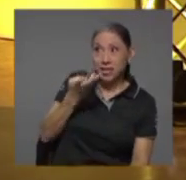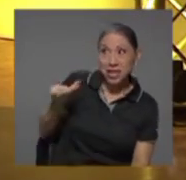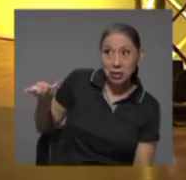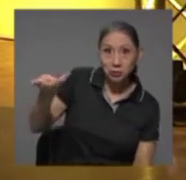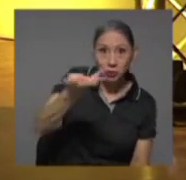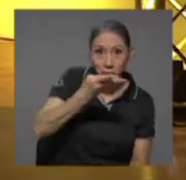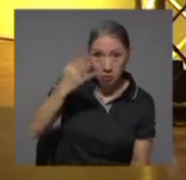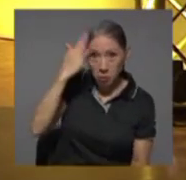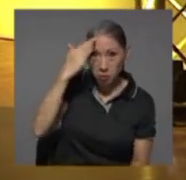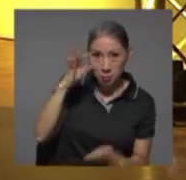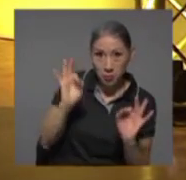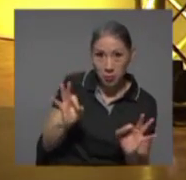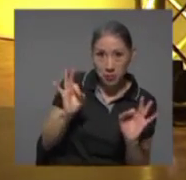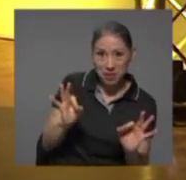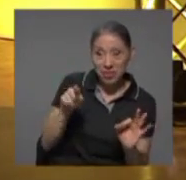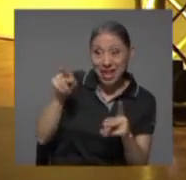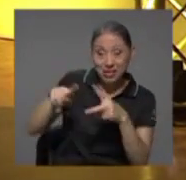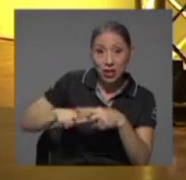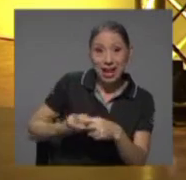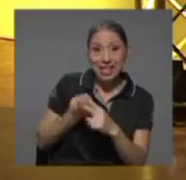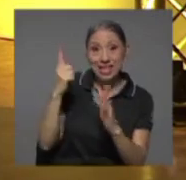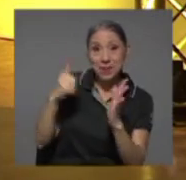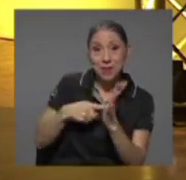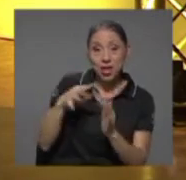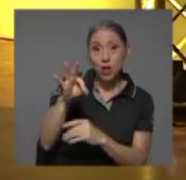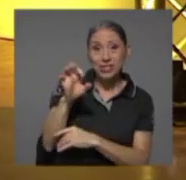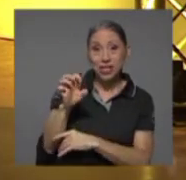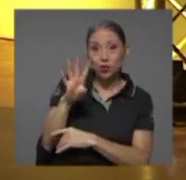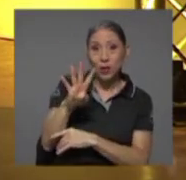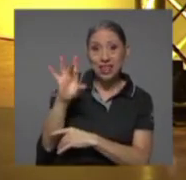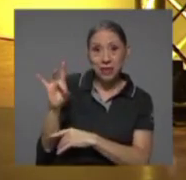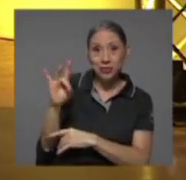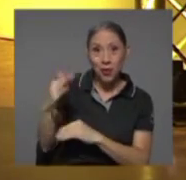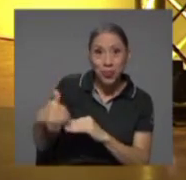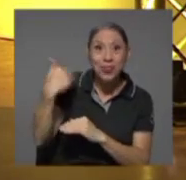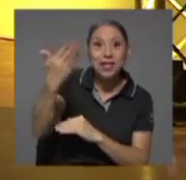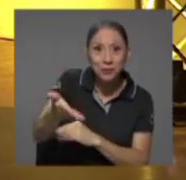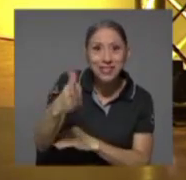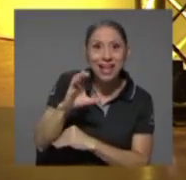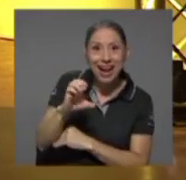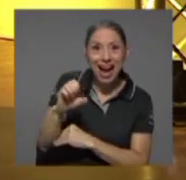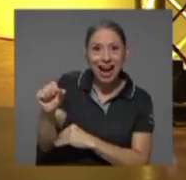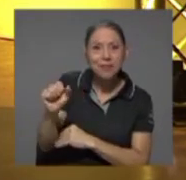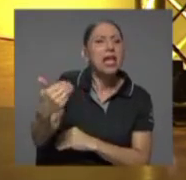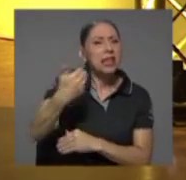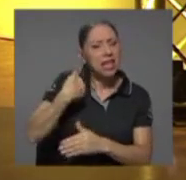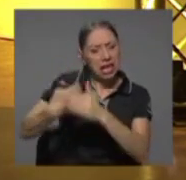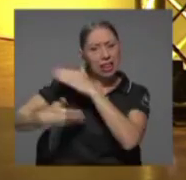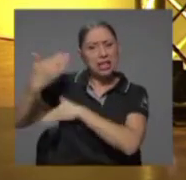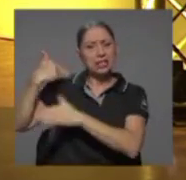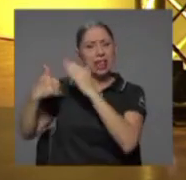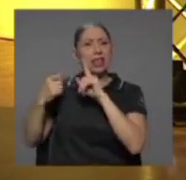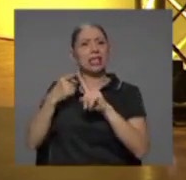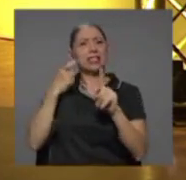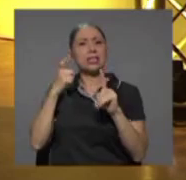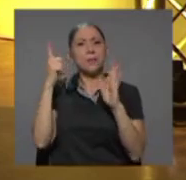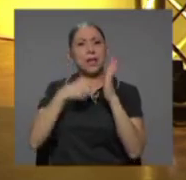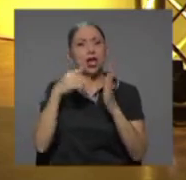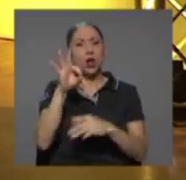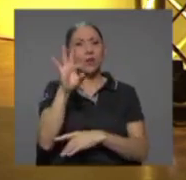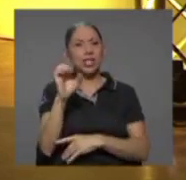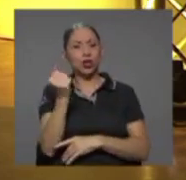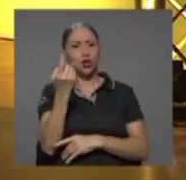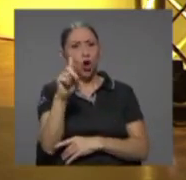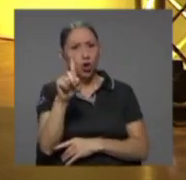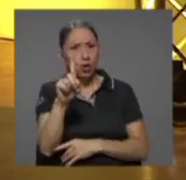1948 inclusive después de la caja a pesar de que tiene sus antecedentes desde 1911 pero también Costa